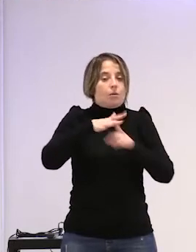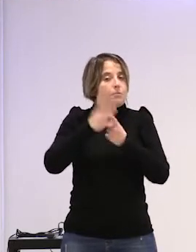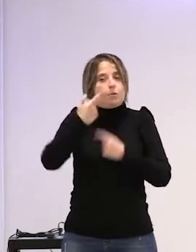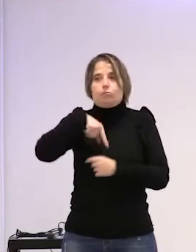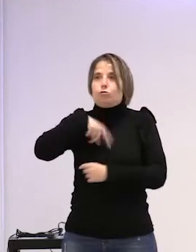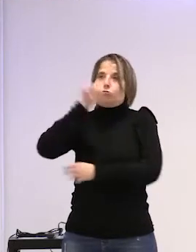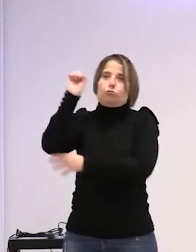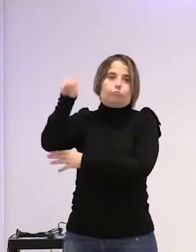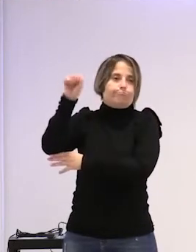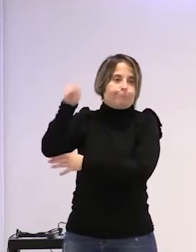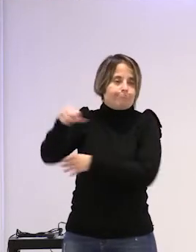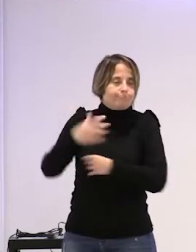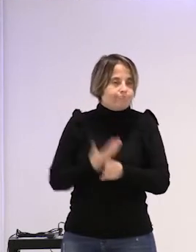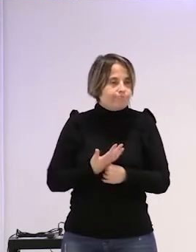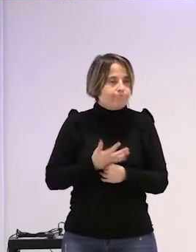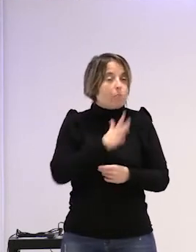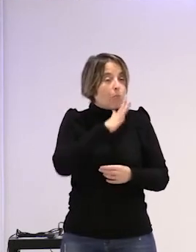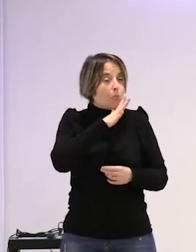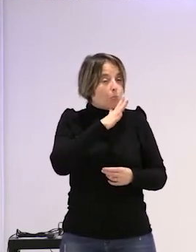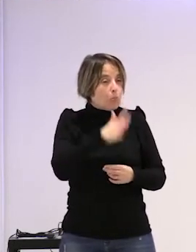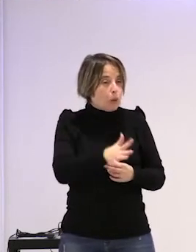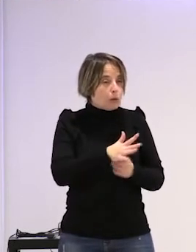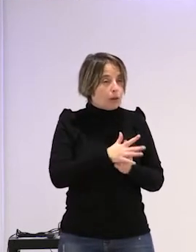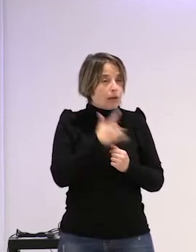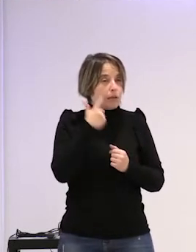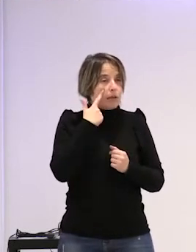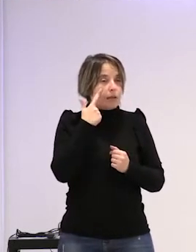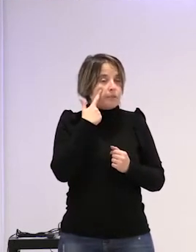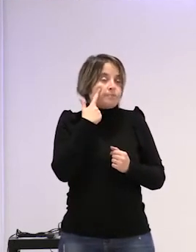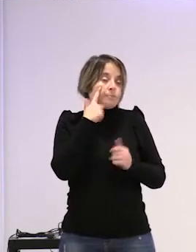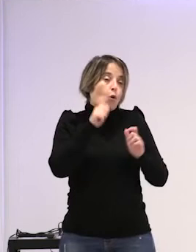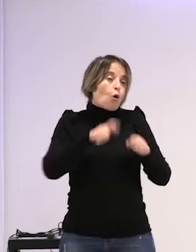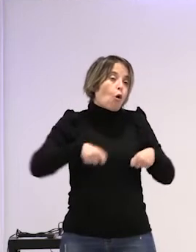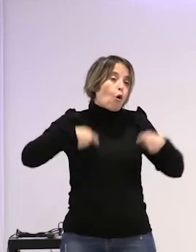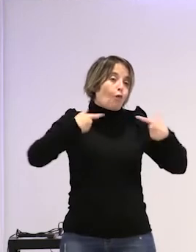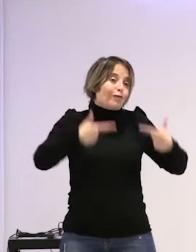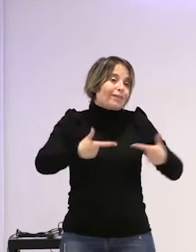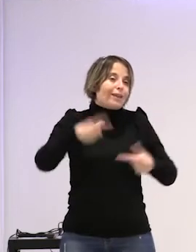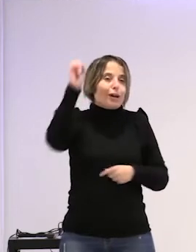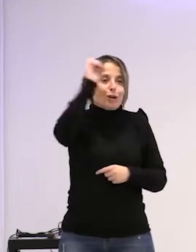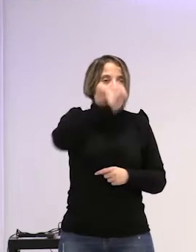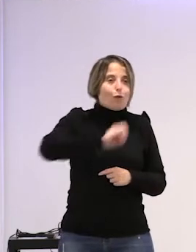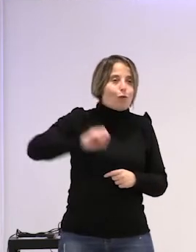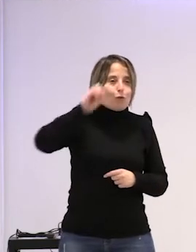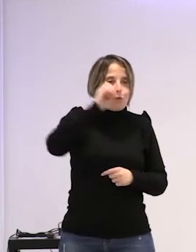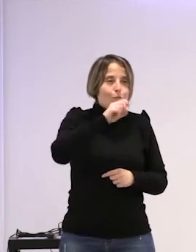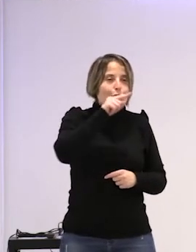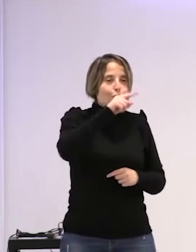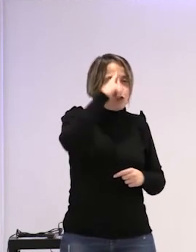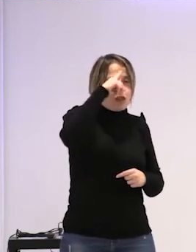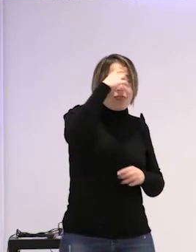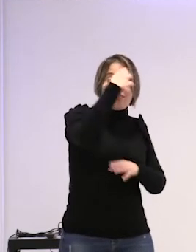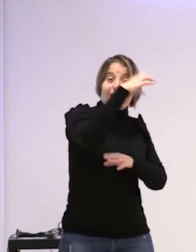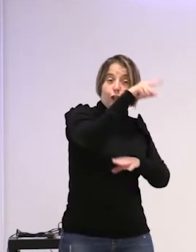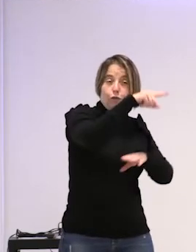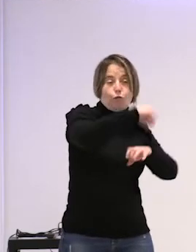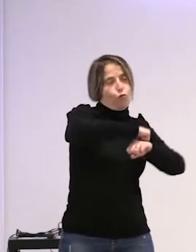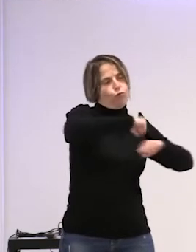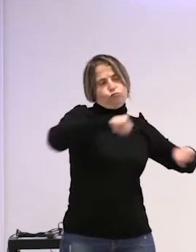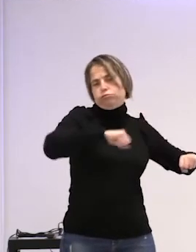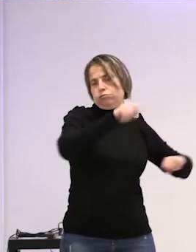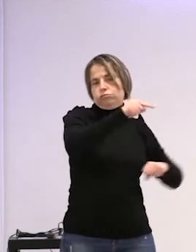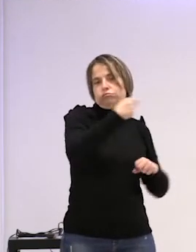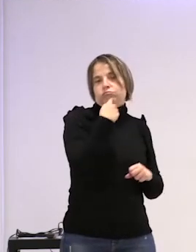hicimos caso ¿por qué? porque la postura oficial sostenida por los científicos en ese momento era